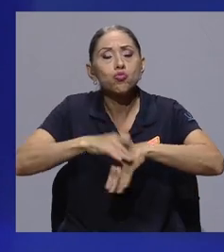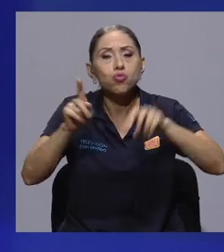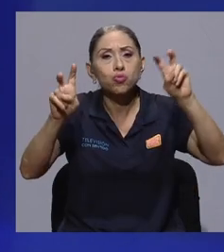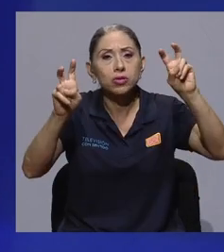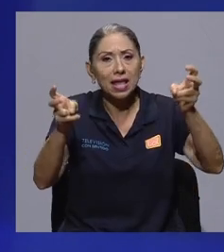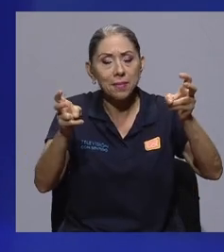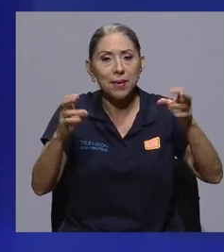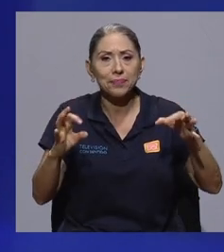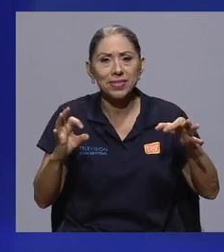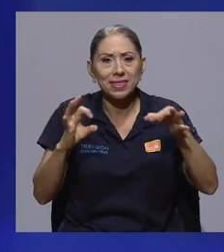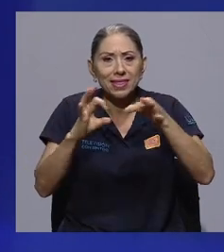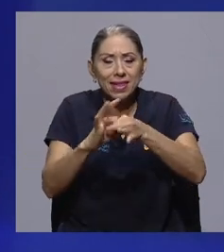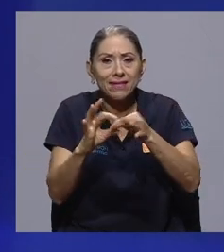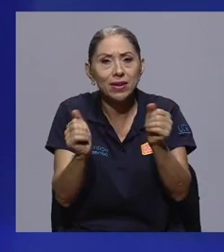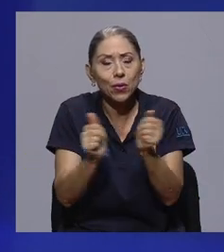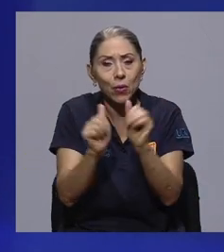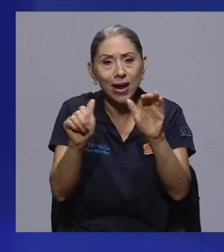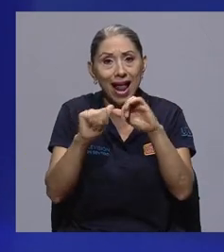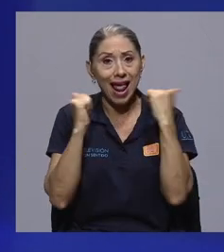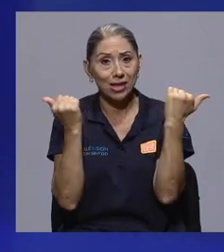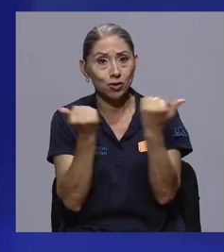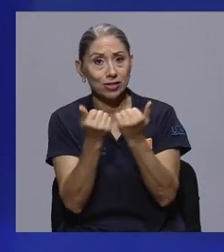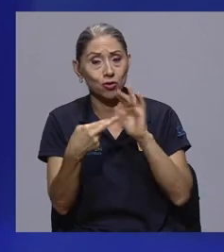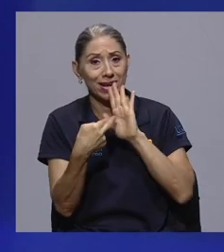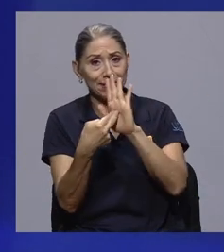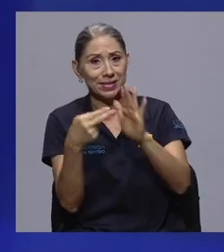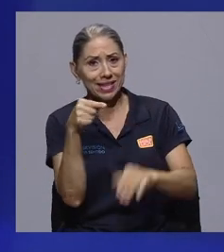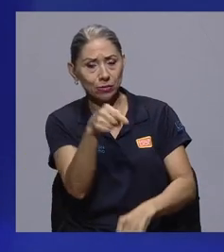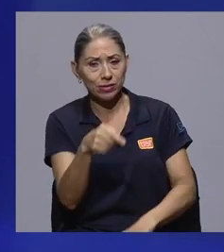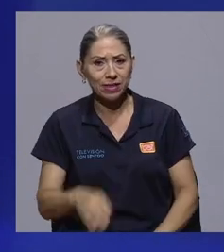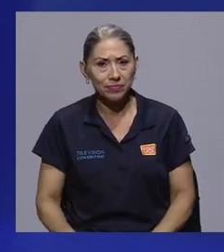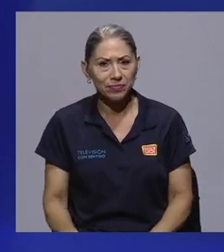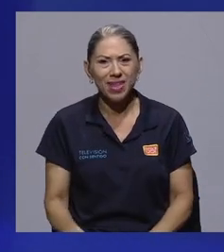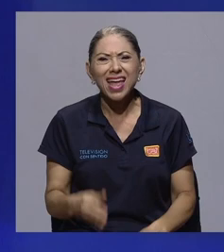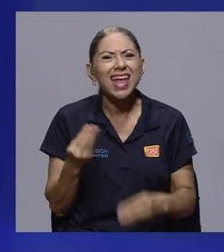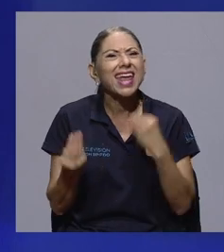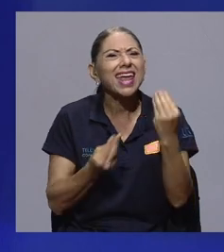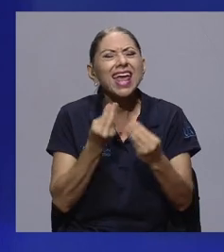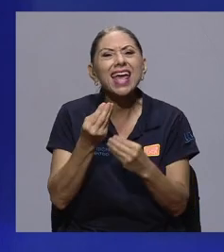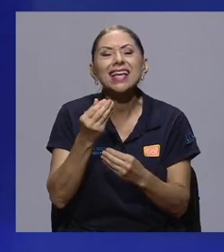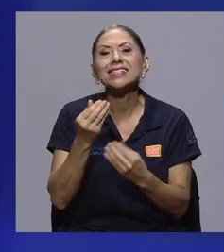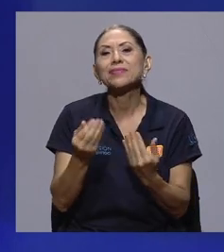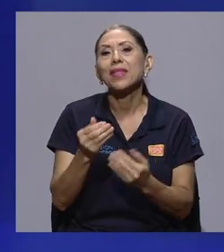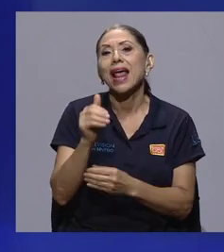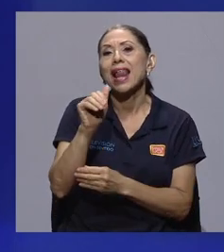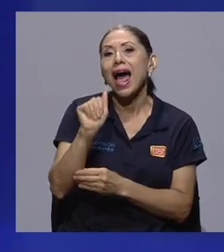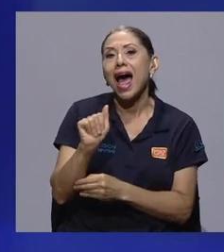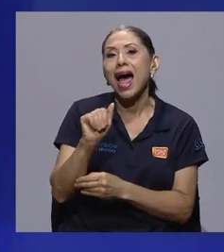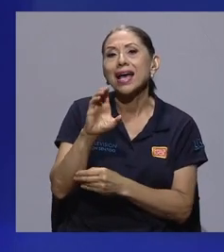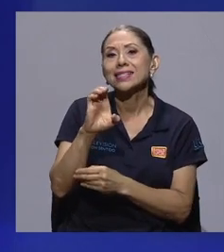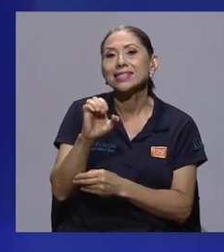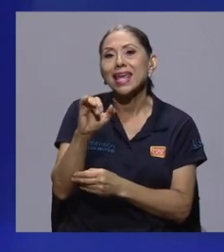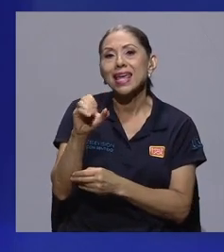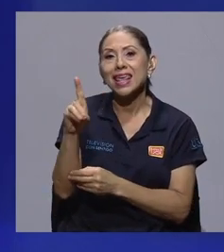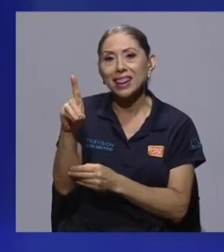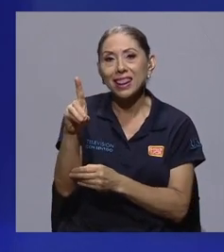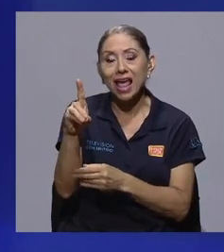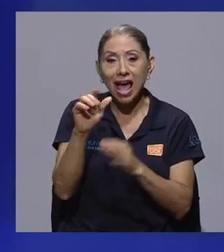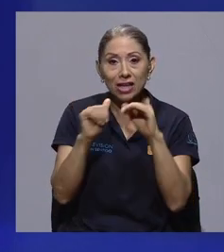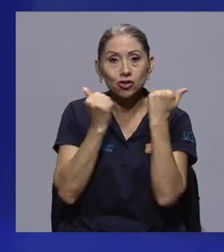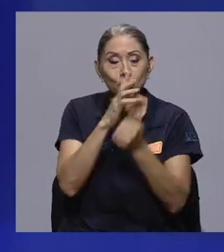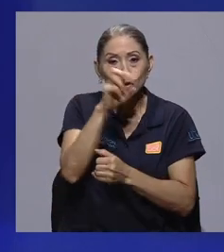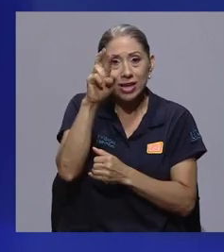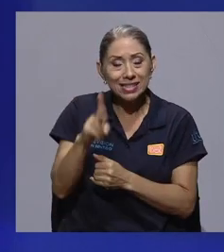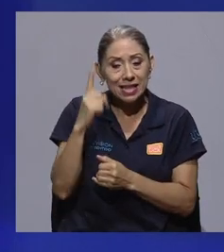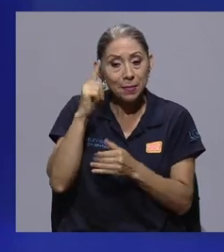en este primer bloque sobre un tema que tiene que ver con la asociación que usted representa. ¿Qué es la ASEID? La Asociación Costalvicense para el